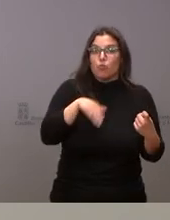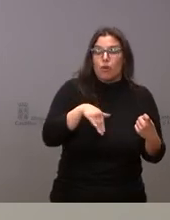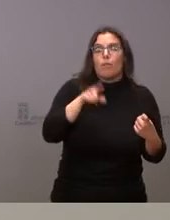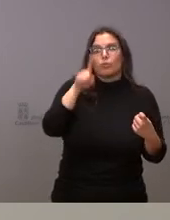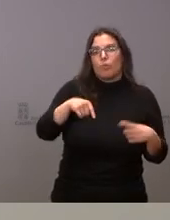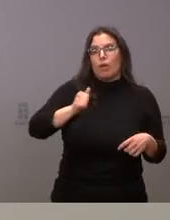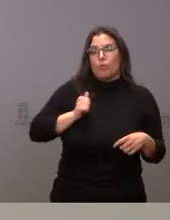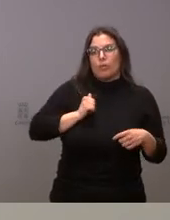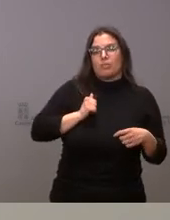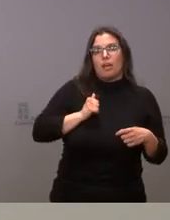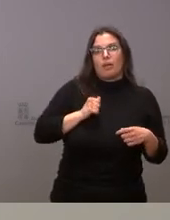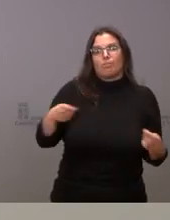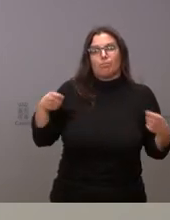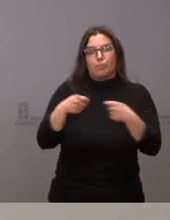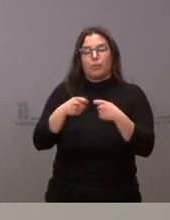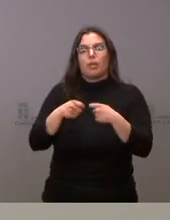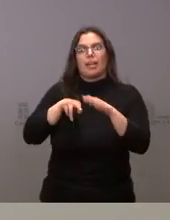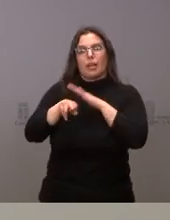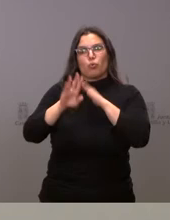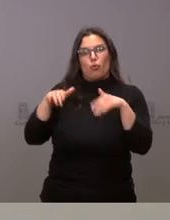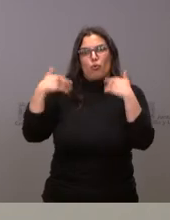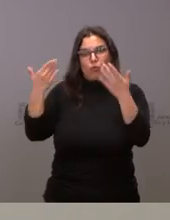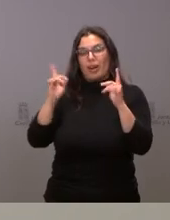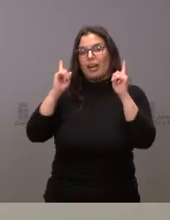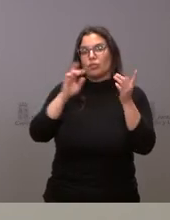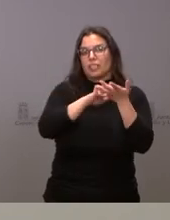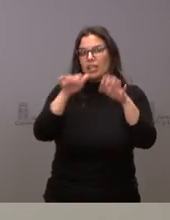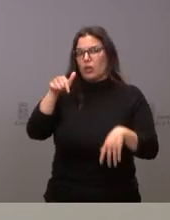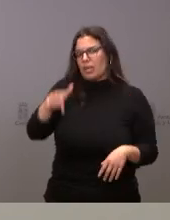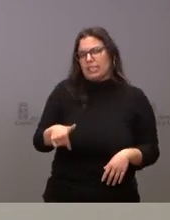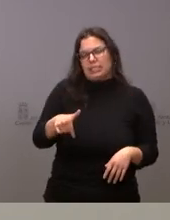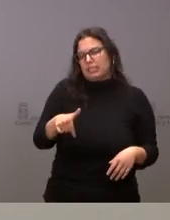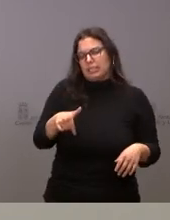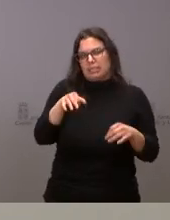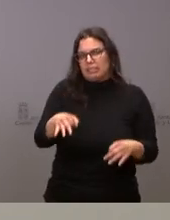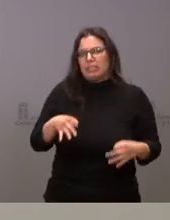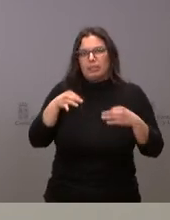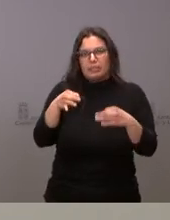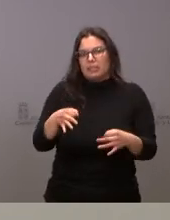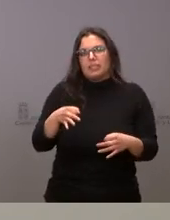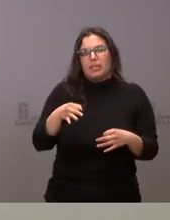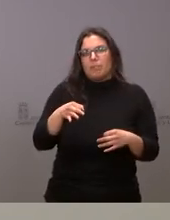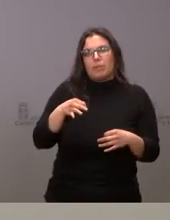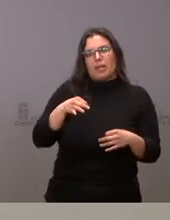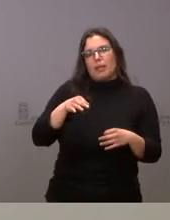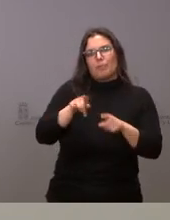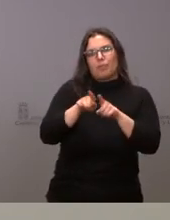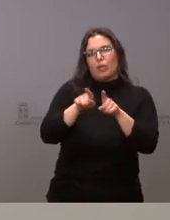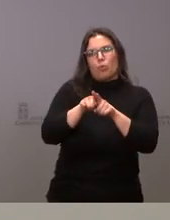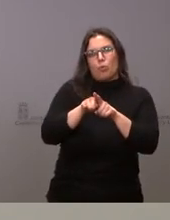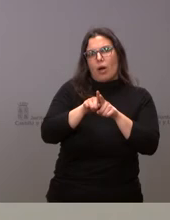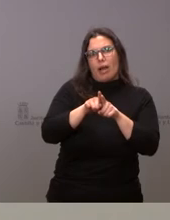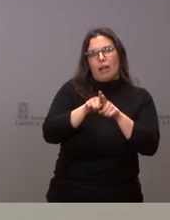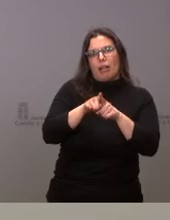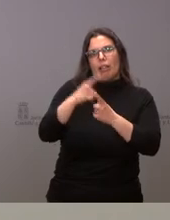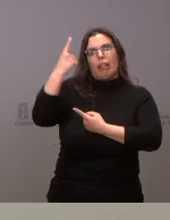utilización de recursos externos que en el caso de Castellón saben ustedes que son siempre de utilización secundaria y entre las cuales son